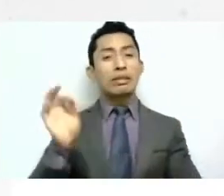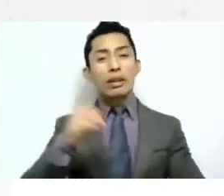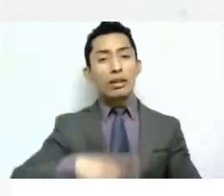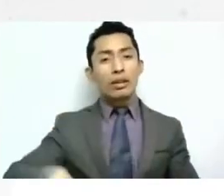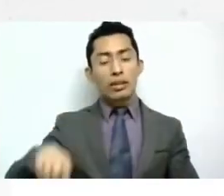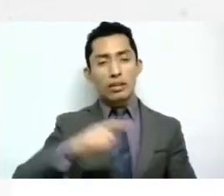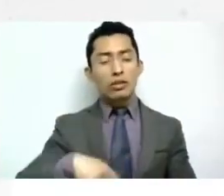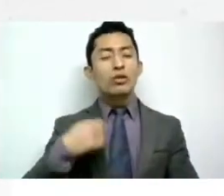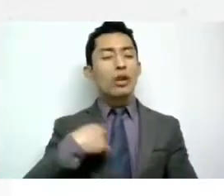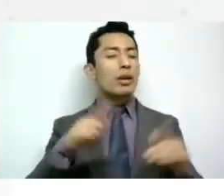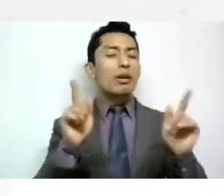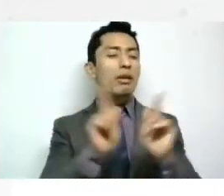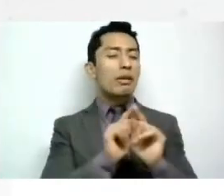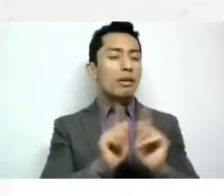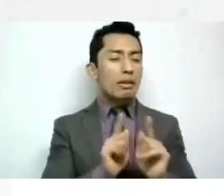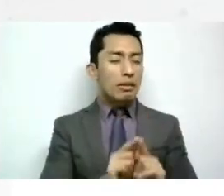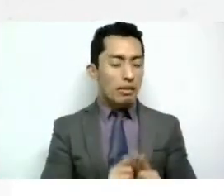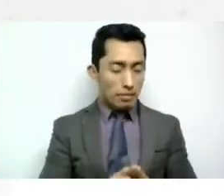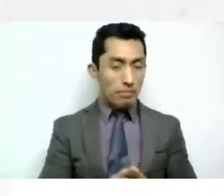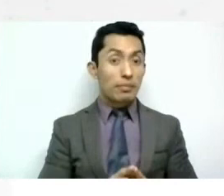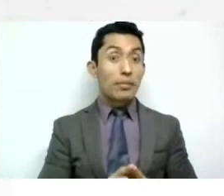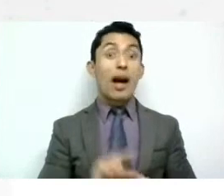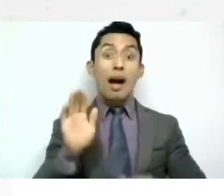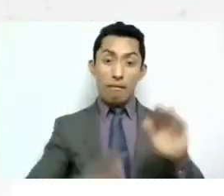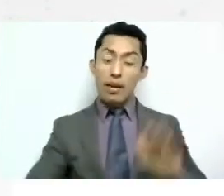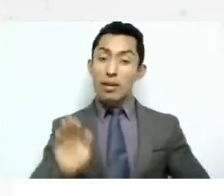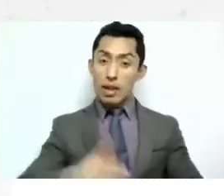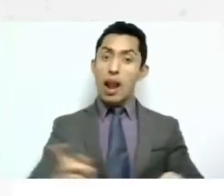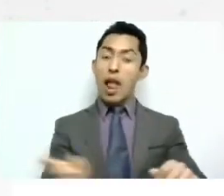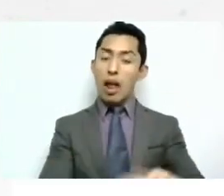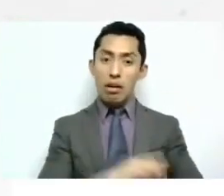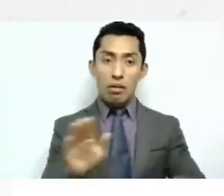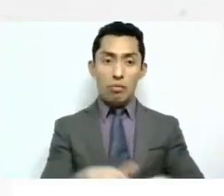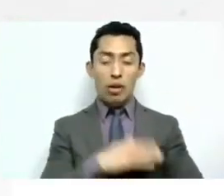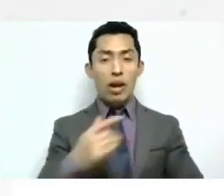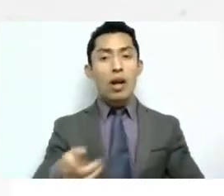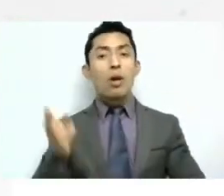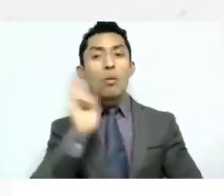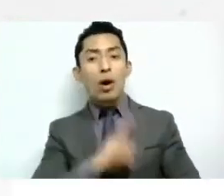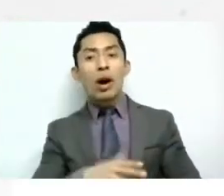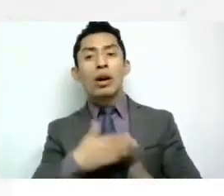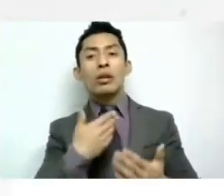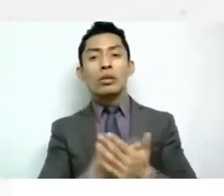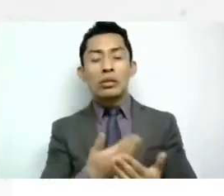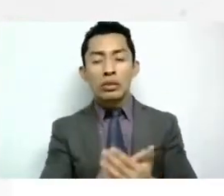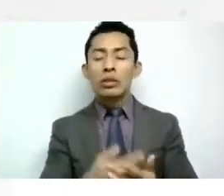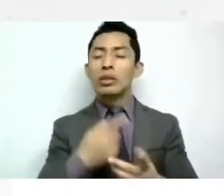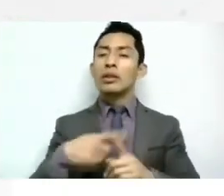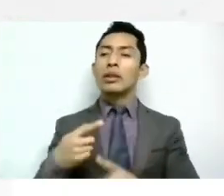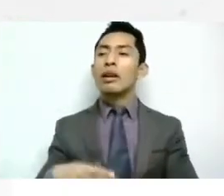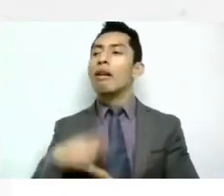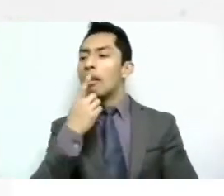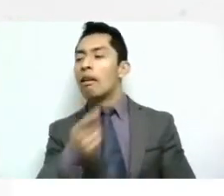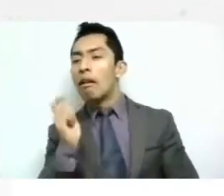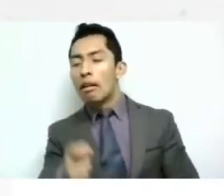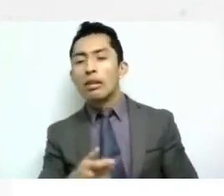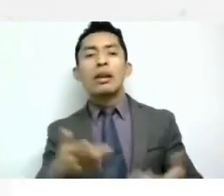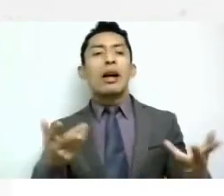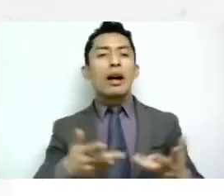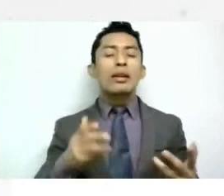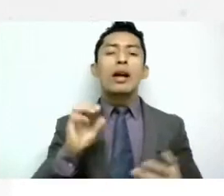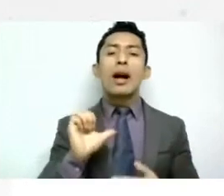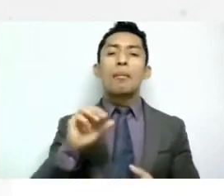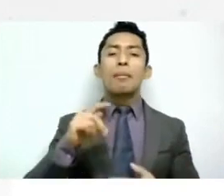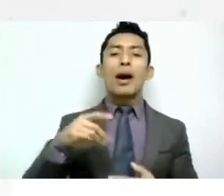resumí son muy largos en el proceso porque nos enseñan pruebas y y qué se dijo y qué se hizo qué amparo se